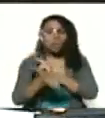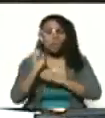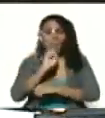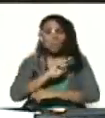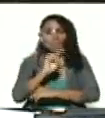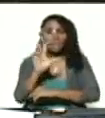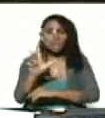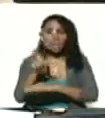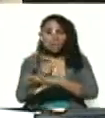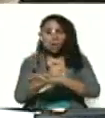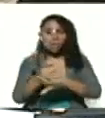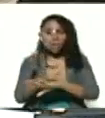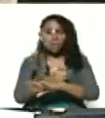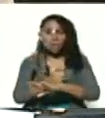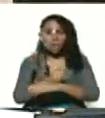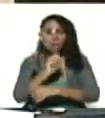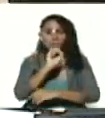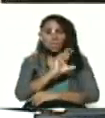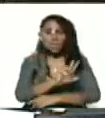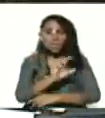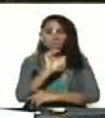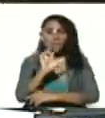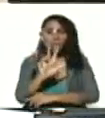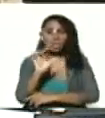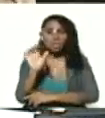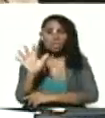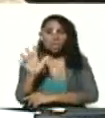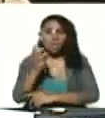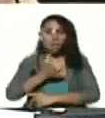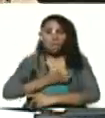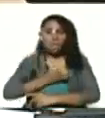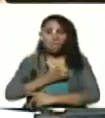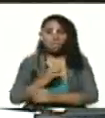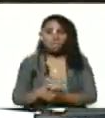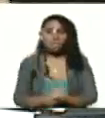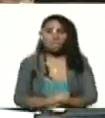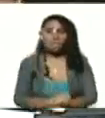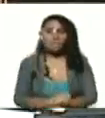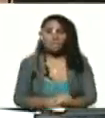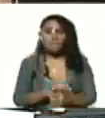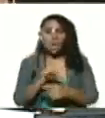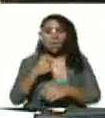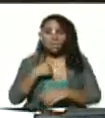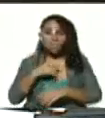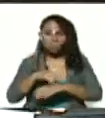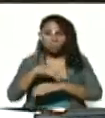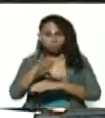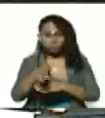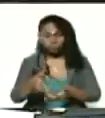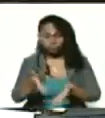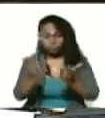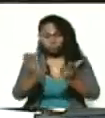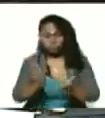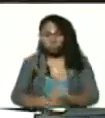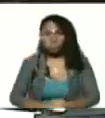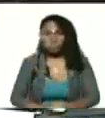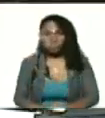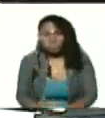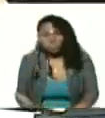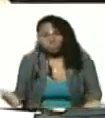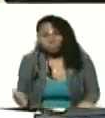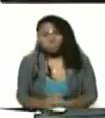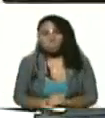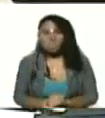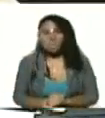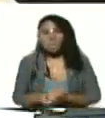23 gobernaciones y a las 335 alcaldías ahí se los dejo pues y